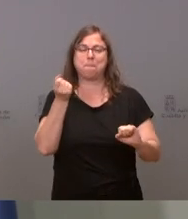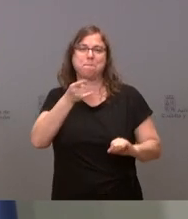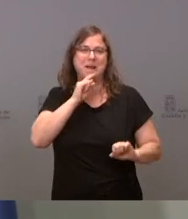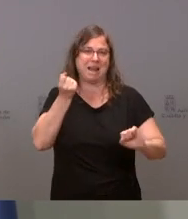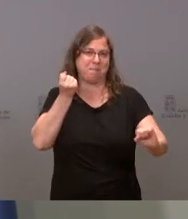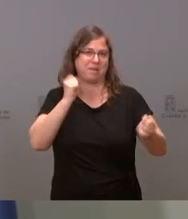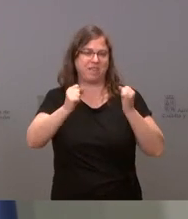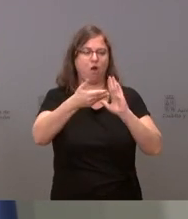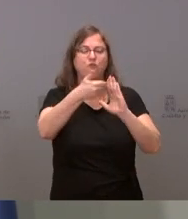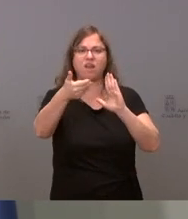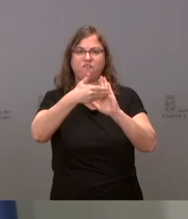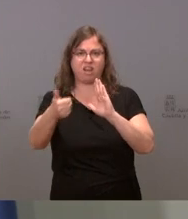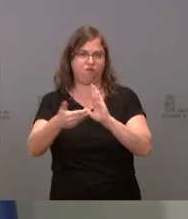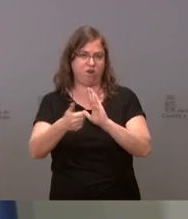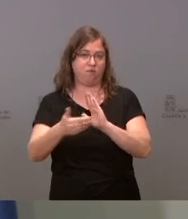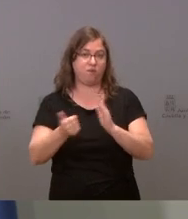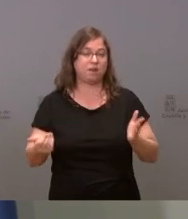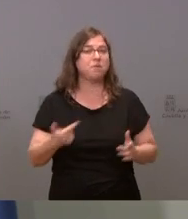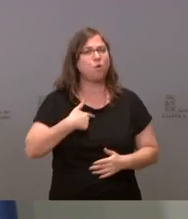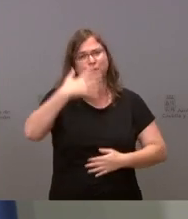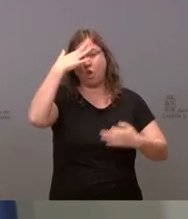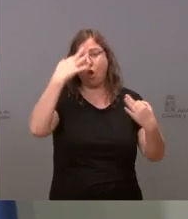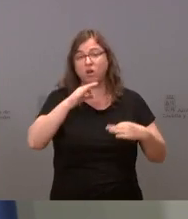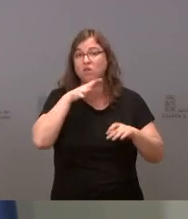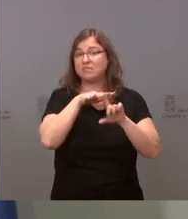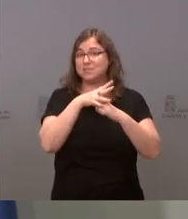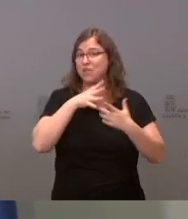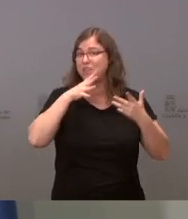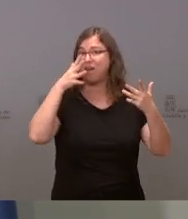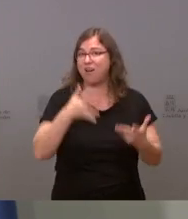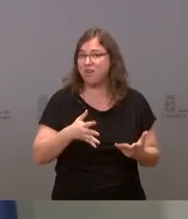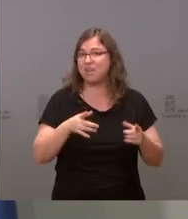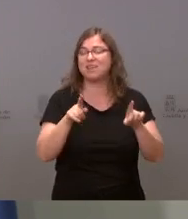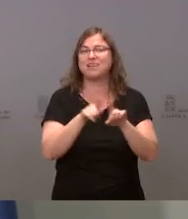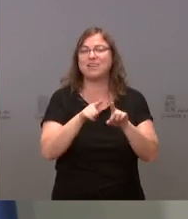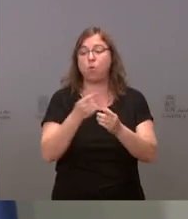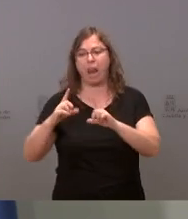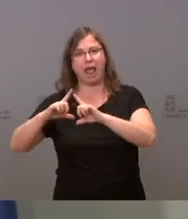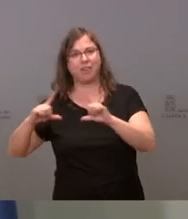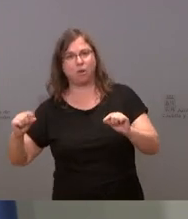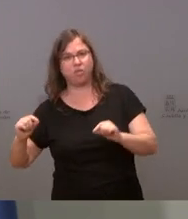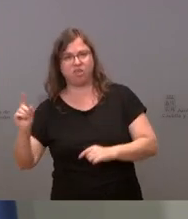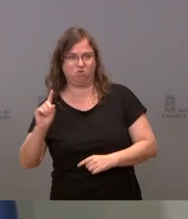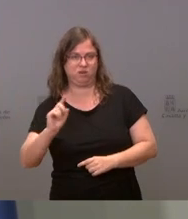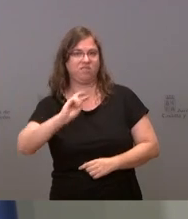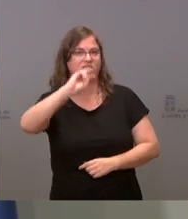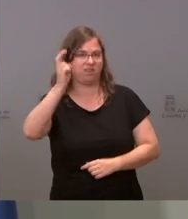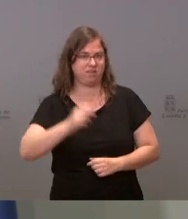de manera racional. Pero es evidente que la situación que se daba aquí no es la situación que se ha dado en Andalucía o en otros sitios.